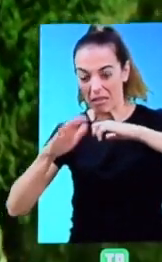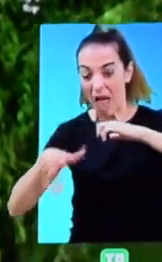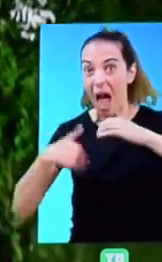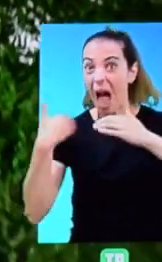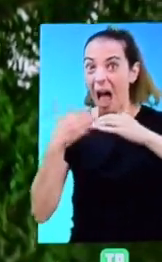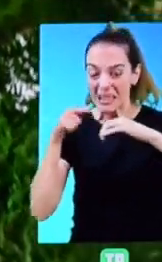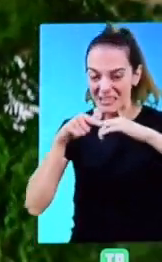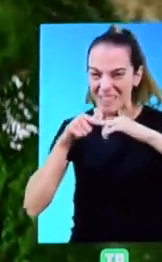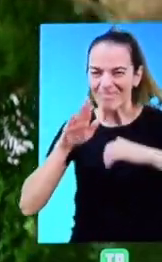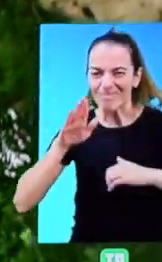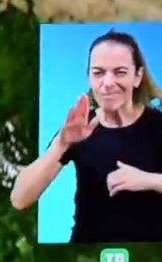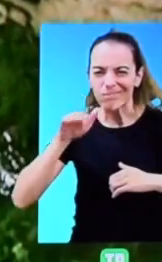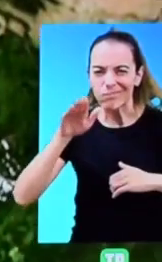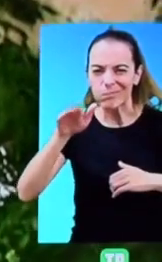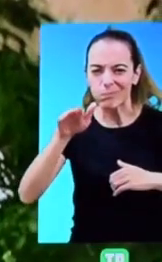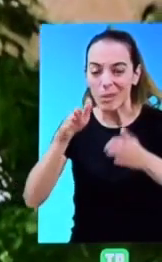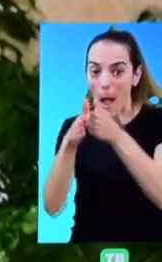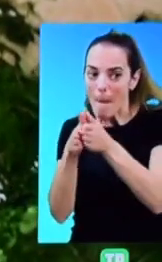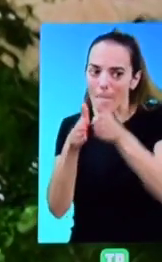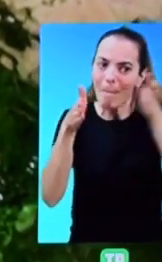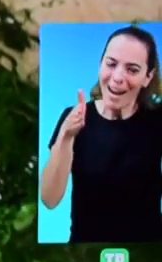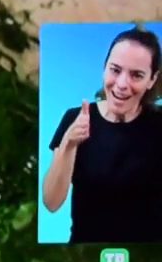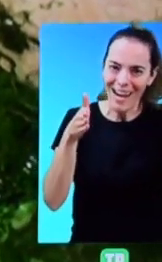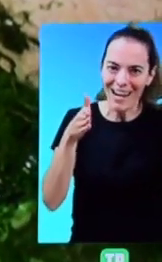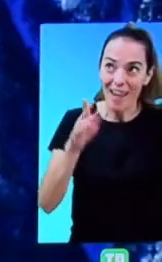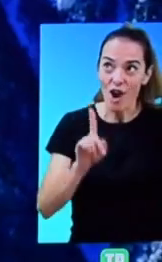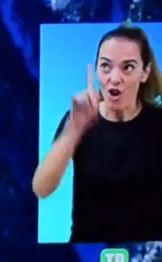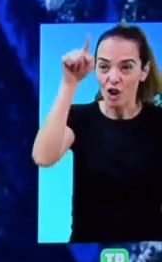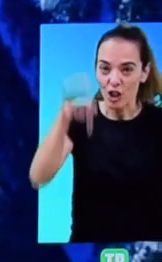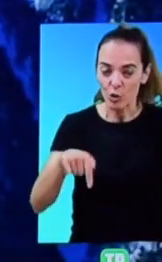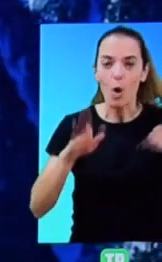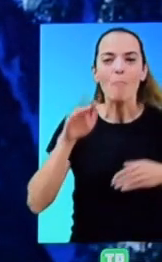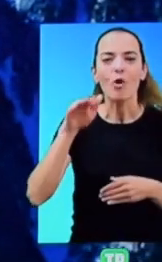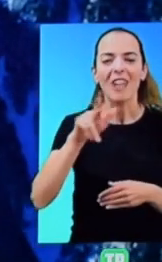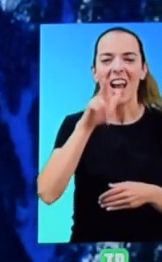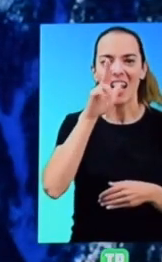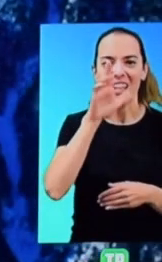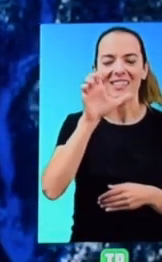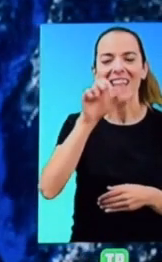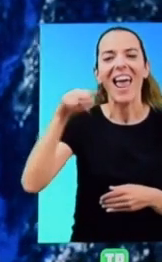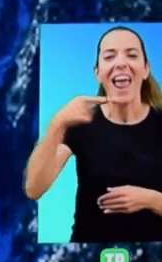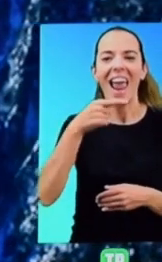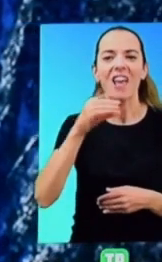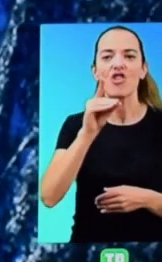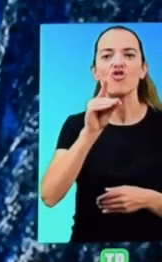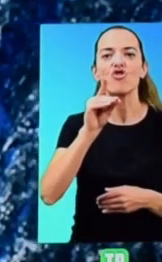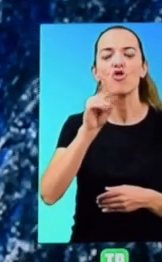escarpadas cordilleras paralelas que van de norte a sur, las montañas en Duan.